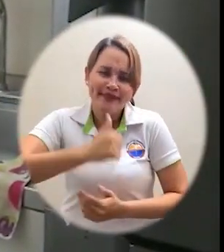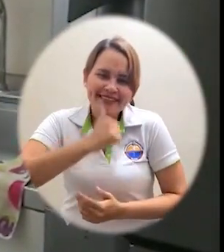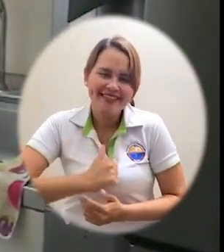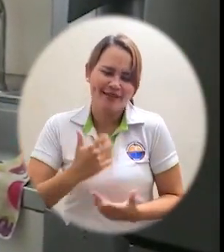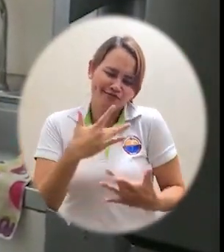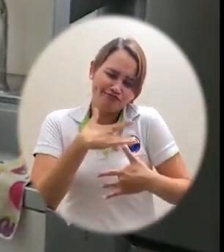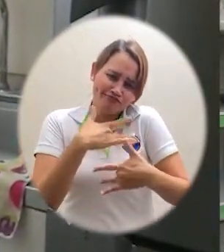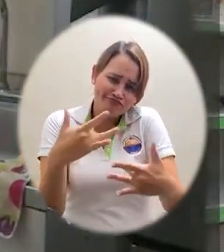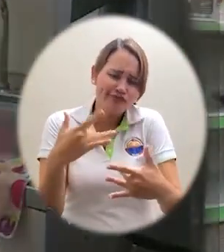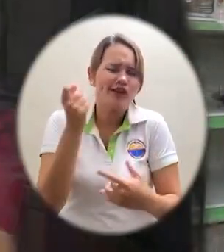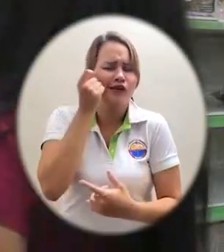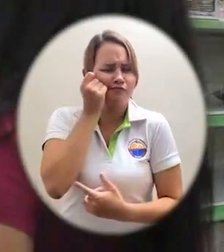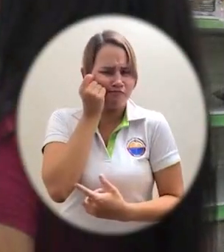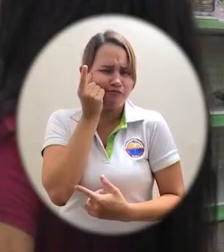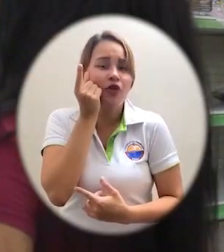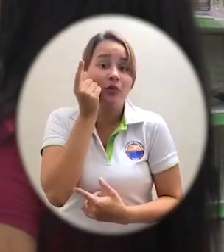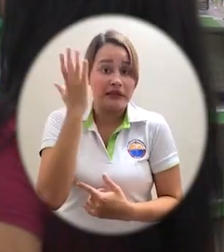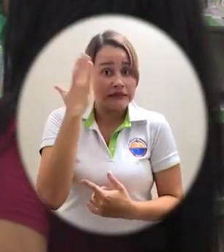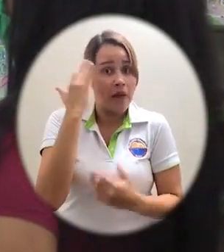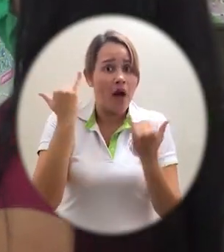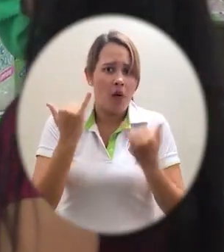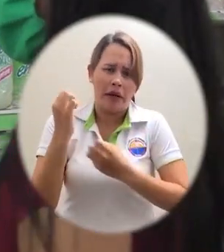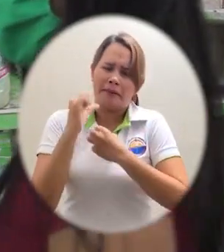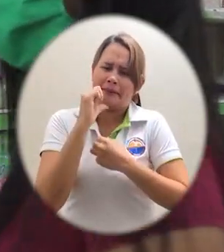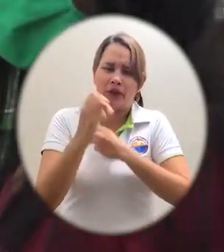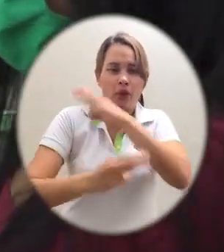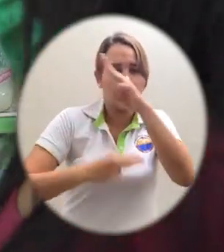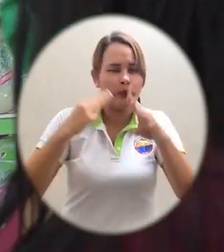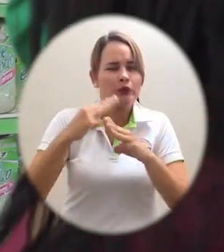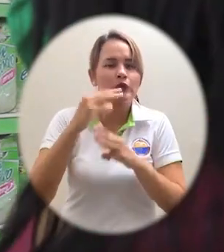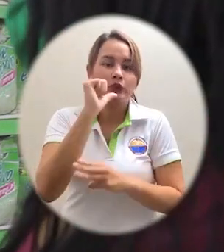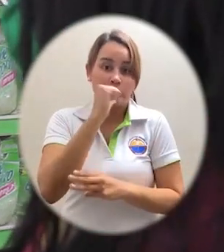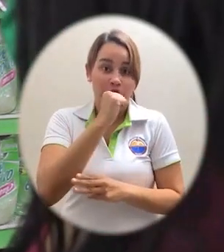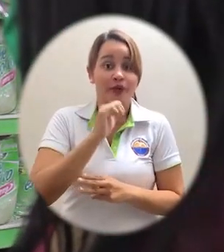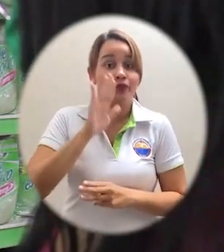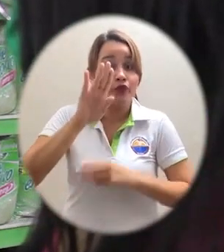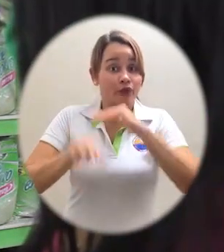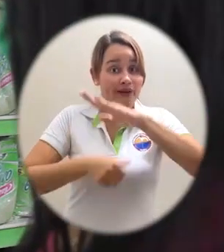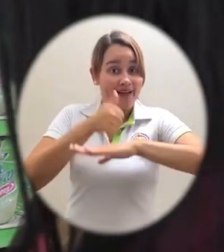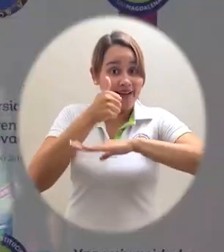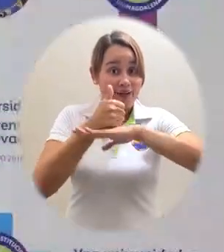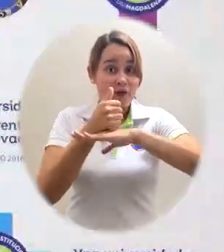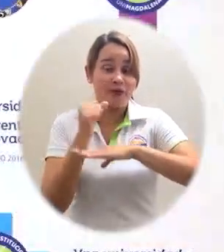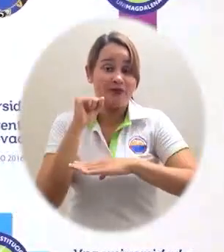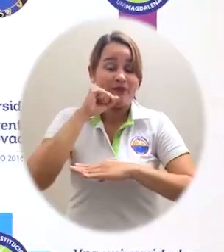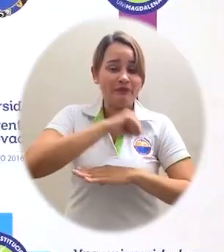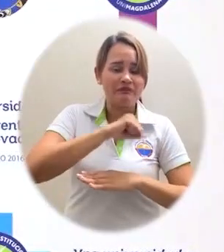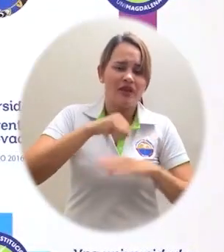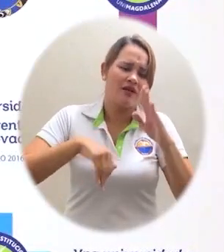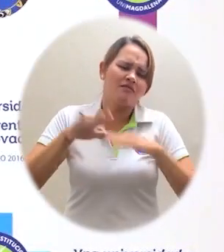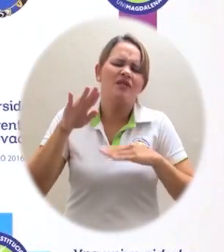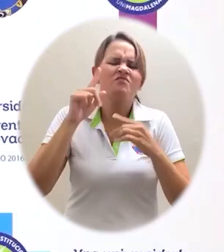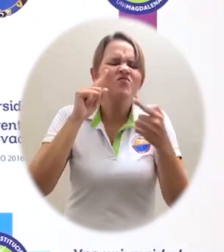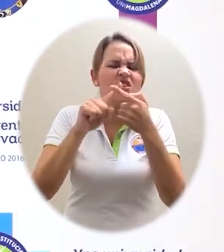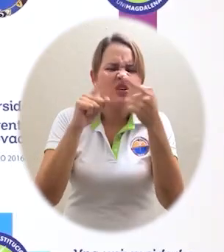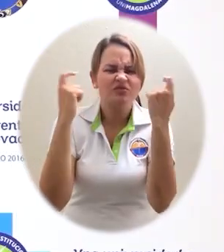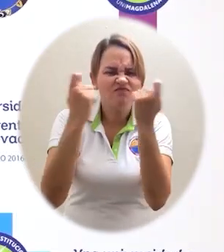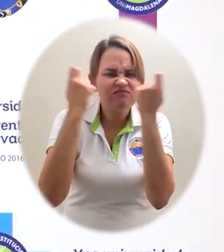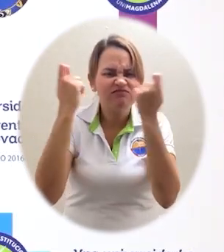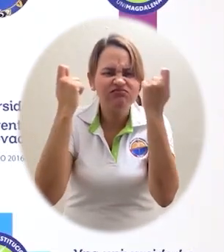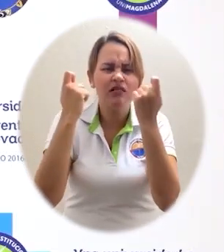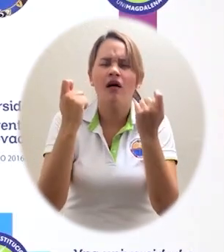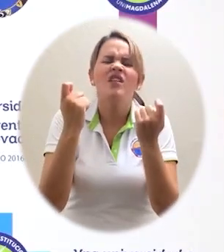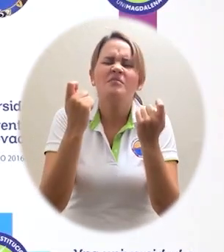Dando ejemplos sobre resiliencia, solidaridad y fraternidad ante una calamidad de orden mundial, el rector de la Universidad de Magdalena, Dr.